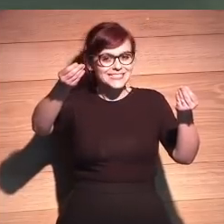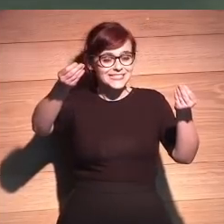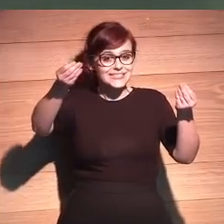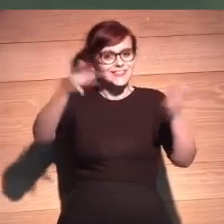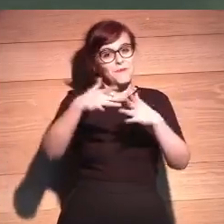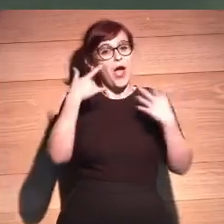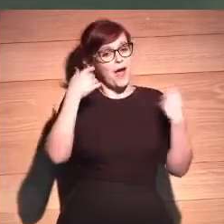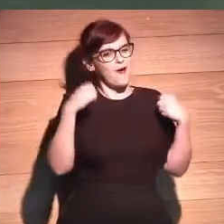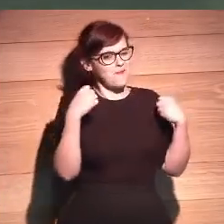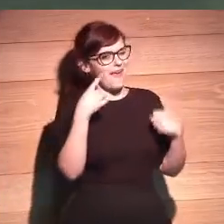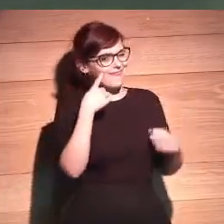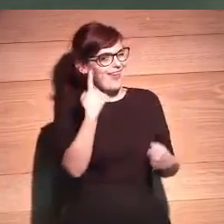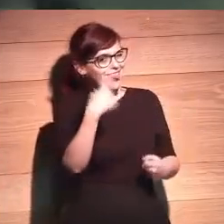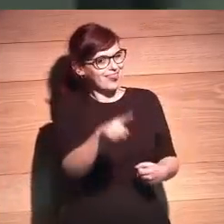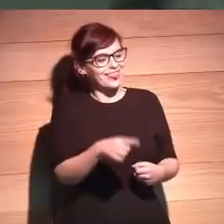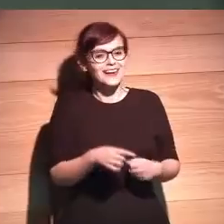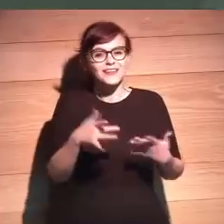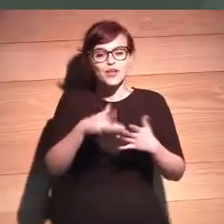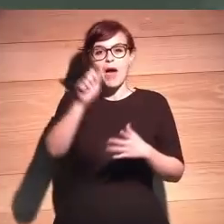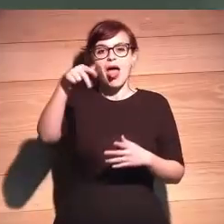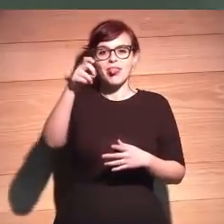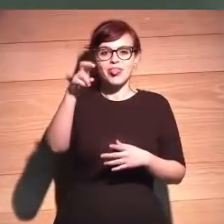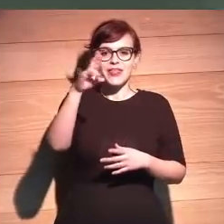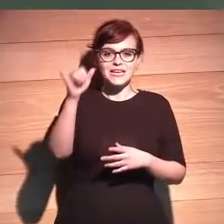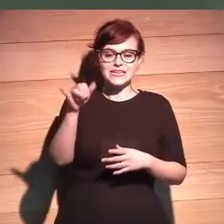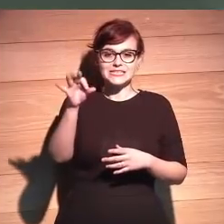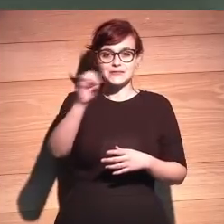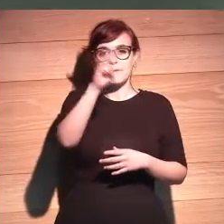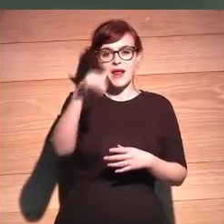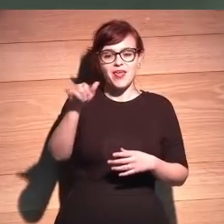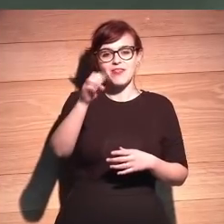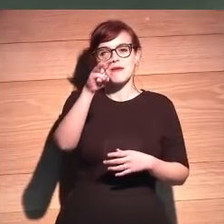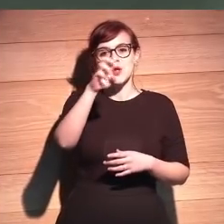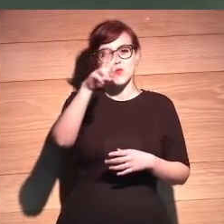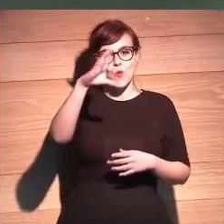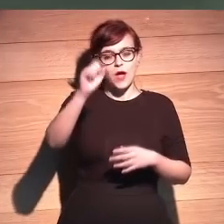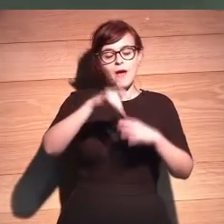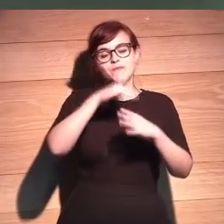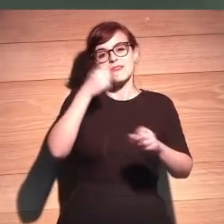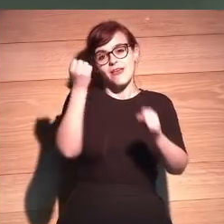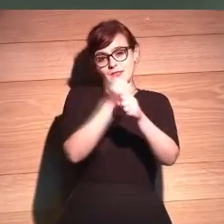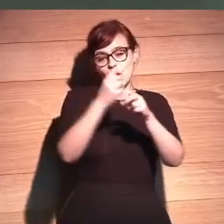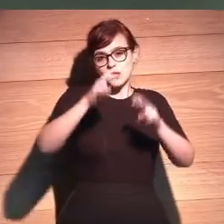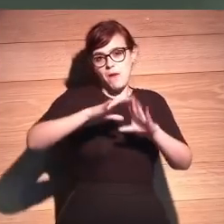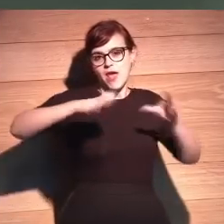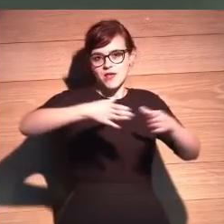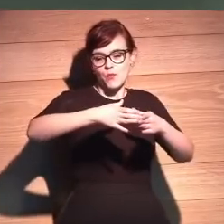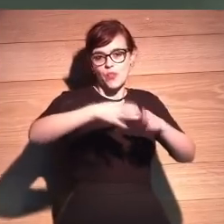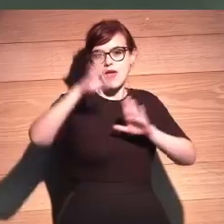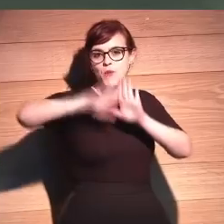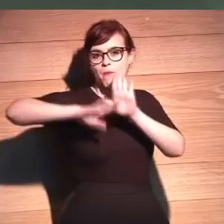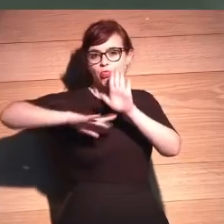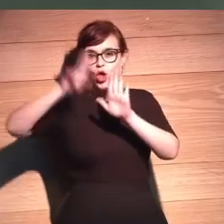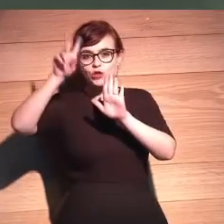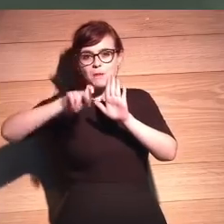Estaba ensayado esto. Soy Andrés Pérez Perruca, trabajo al frente de un equipo fantástico en la programación de cultura